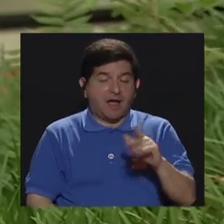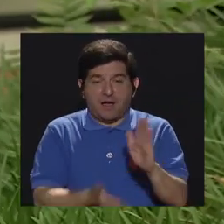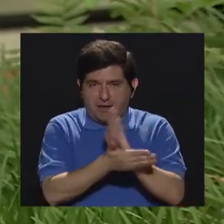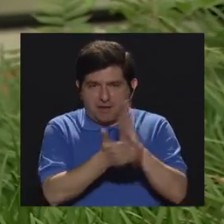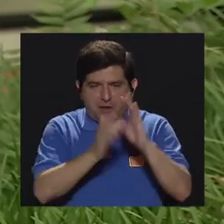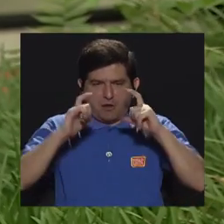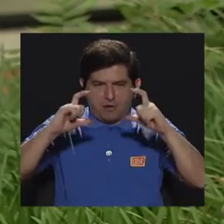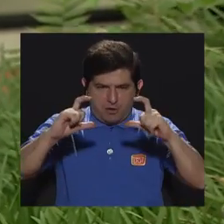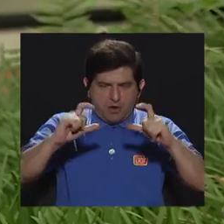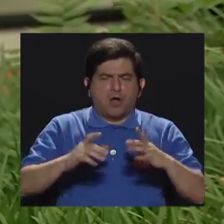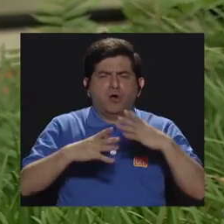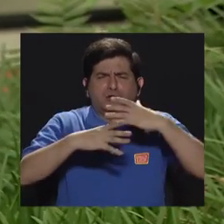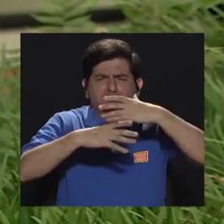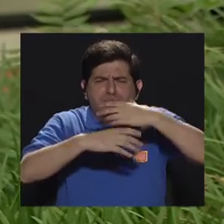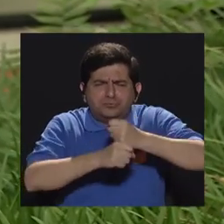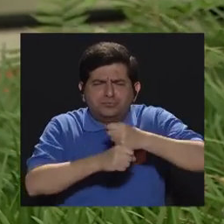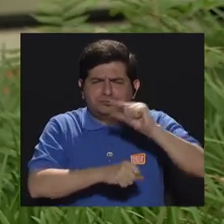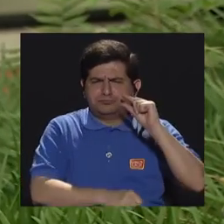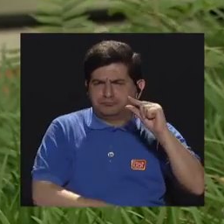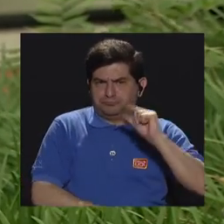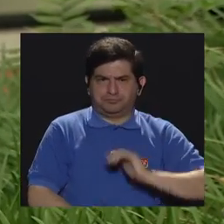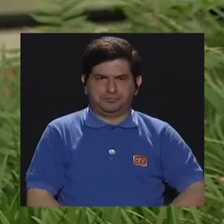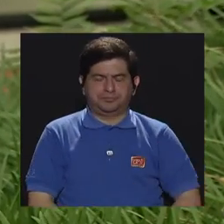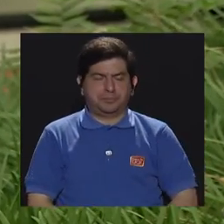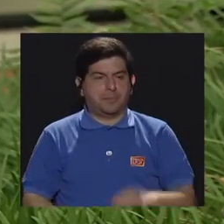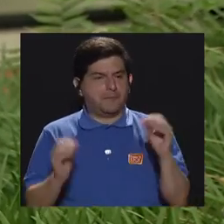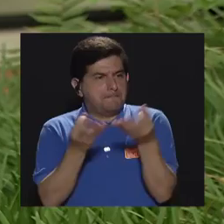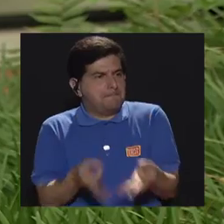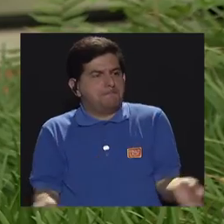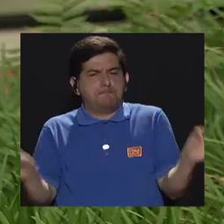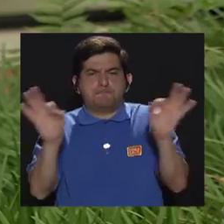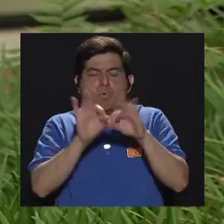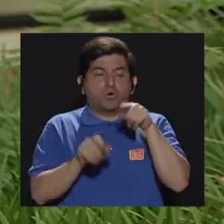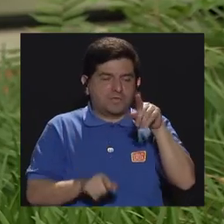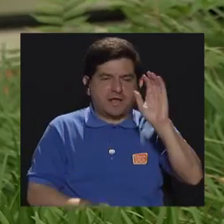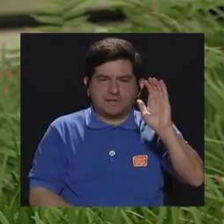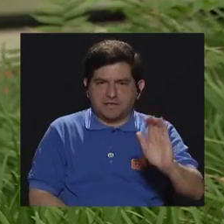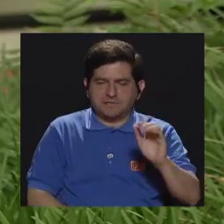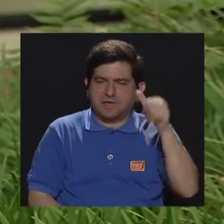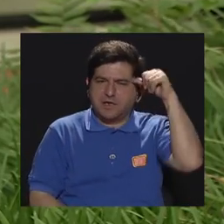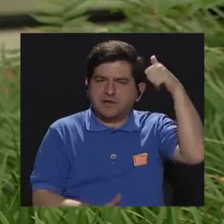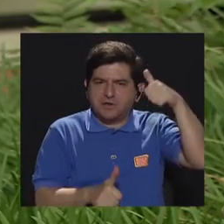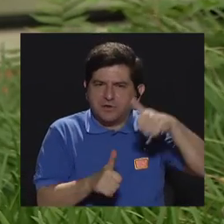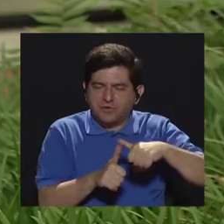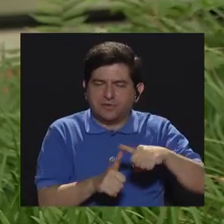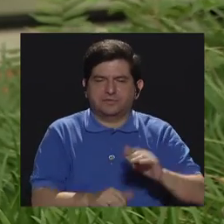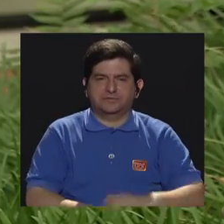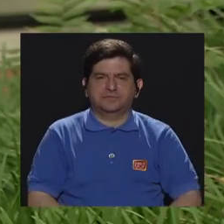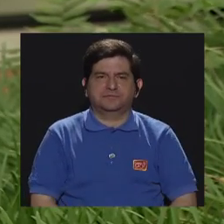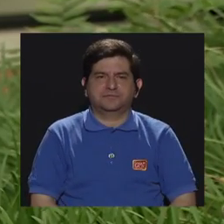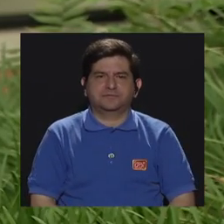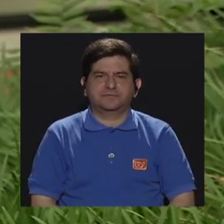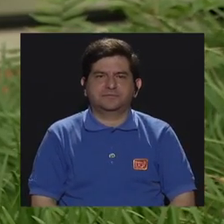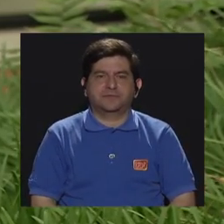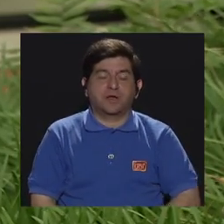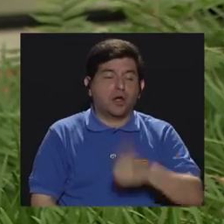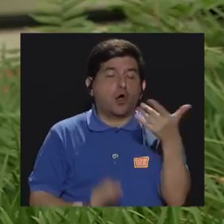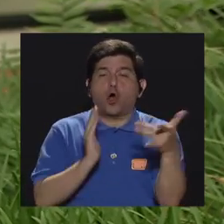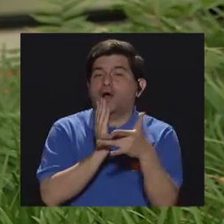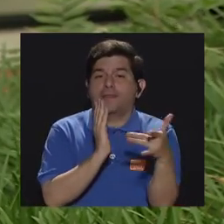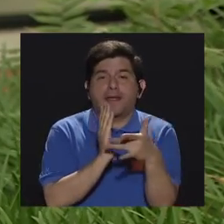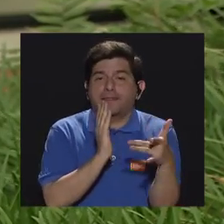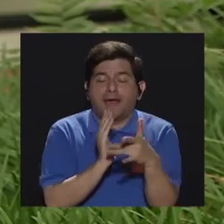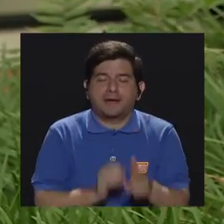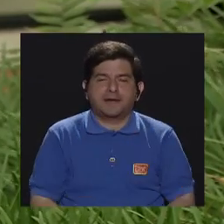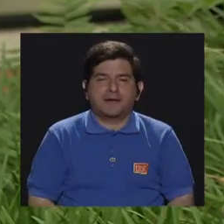fichas de colores se pueden hacer resúmenes, pequeños resúmenes, de lo más importante que el niño debe obtener. Otra técnica